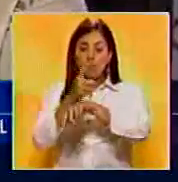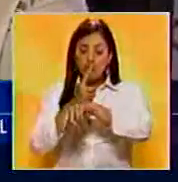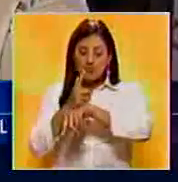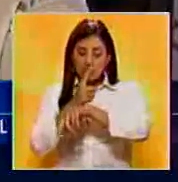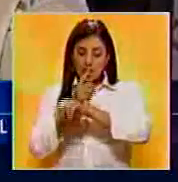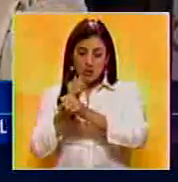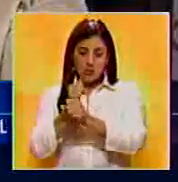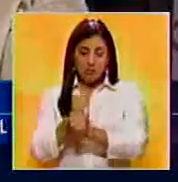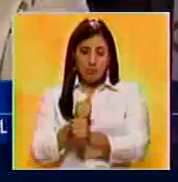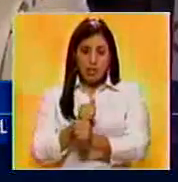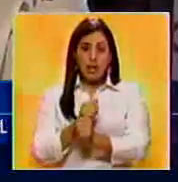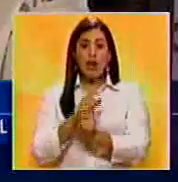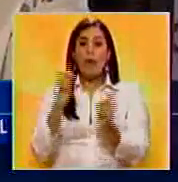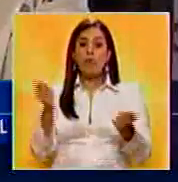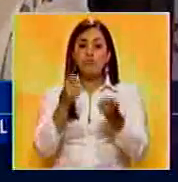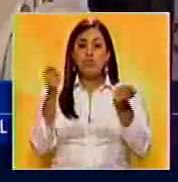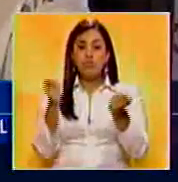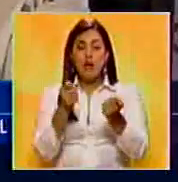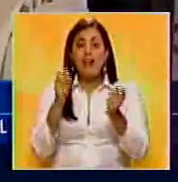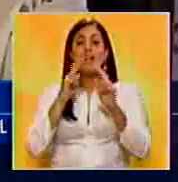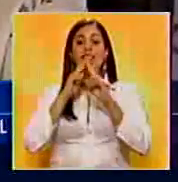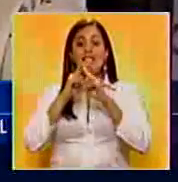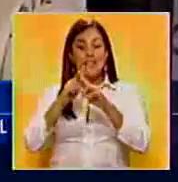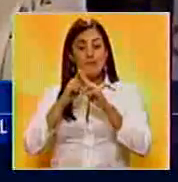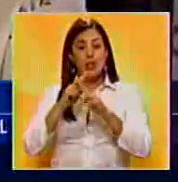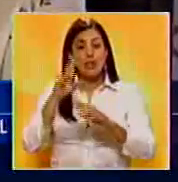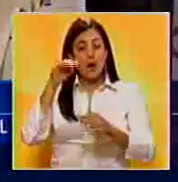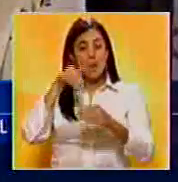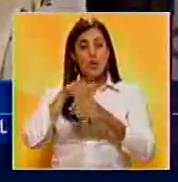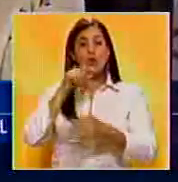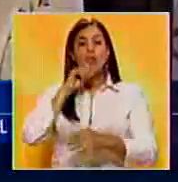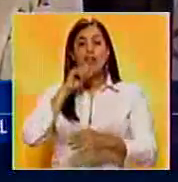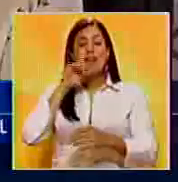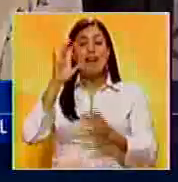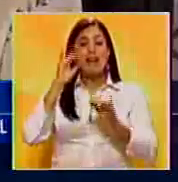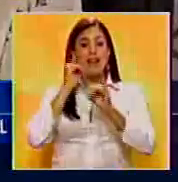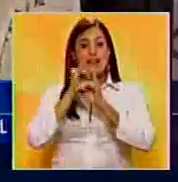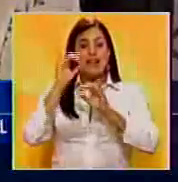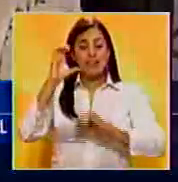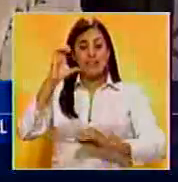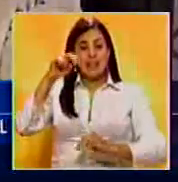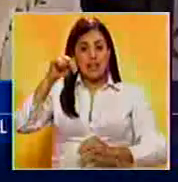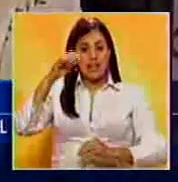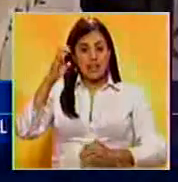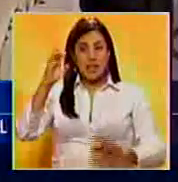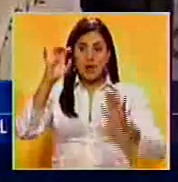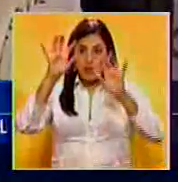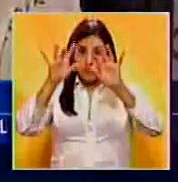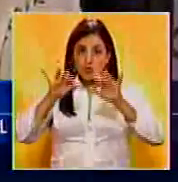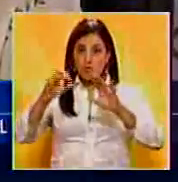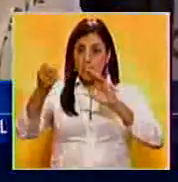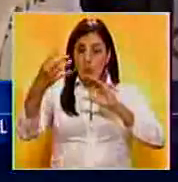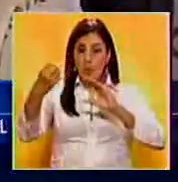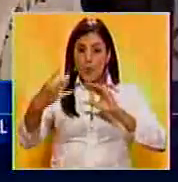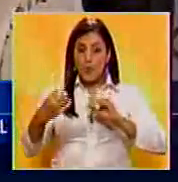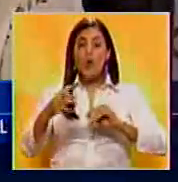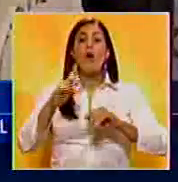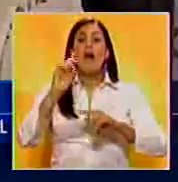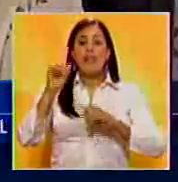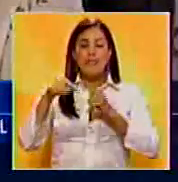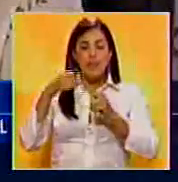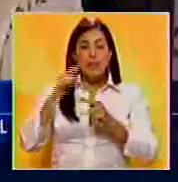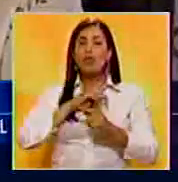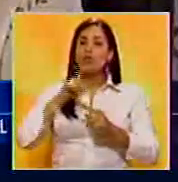nosotros vamos a estar publicando los resultados electorales en la página del Consejo Nacional Electoral y